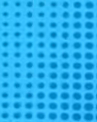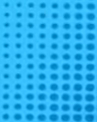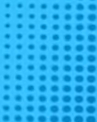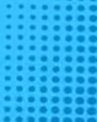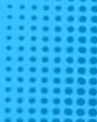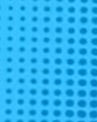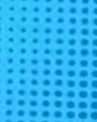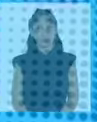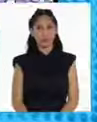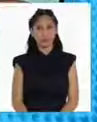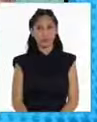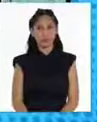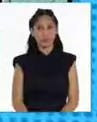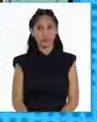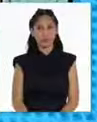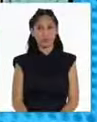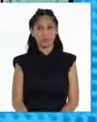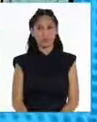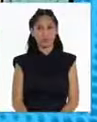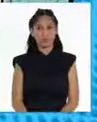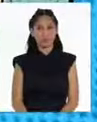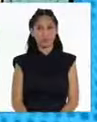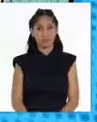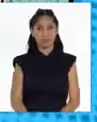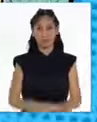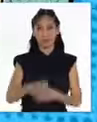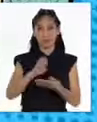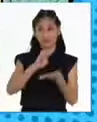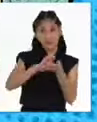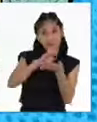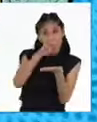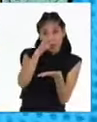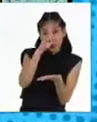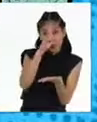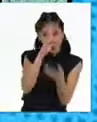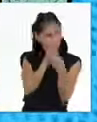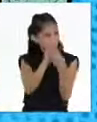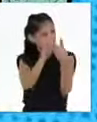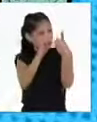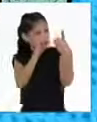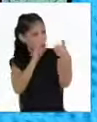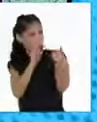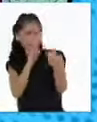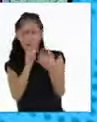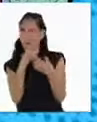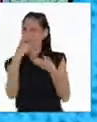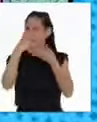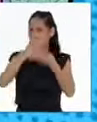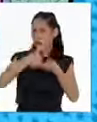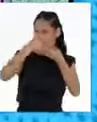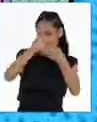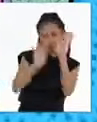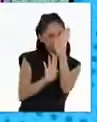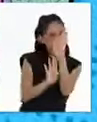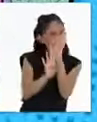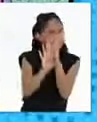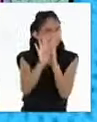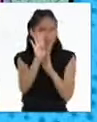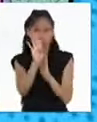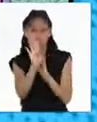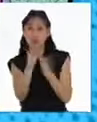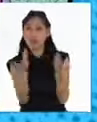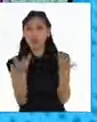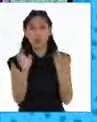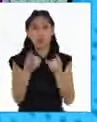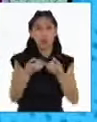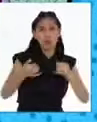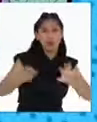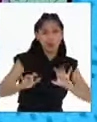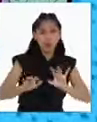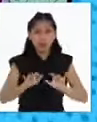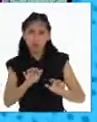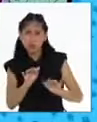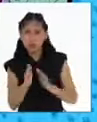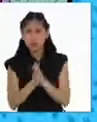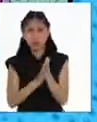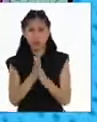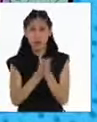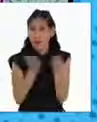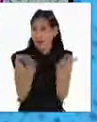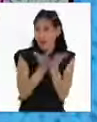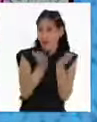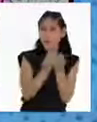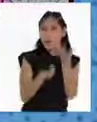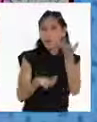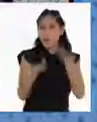La educación a distancia nos permite seguir avanzando, pero la violencia escolar nos quiere hacer retroceder.